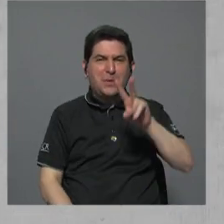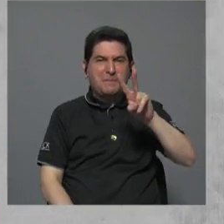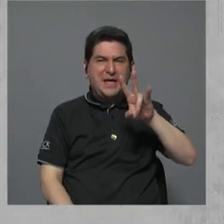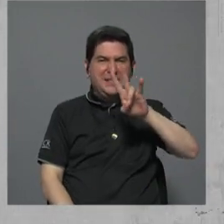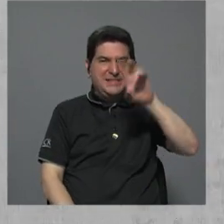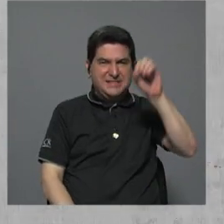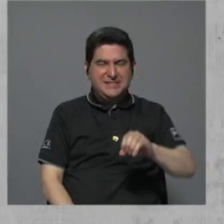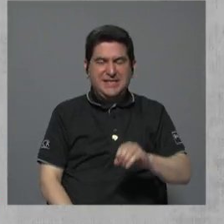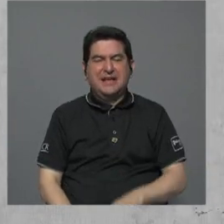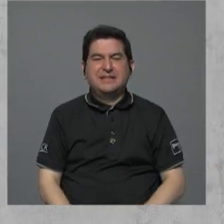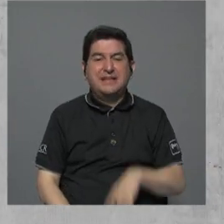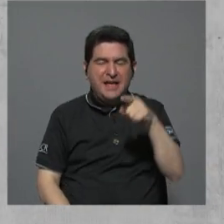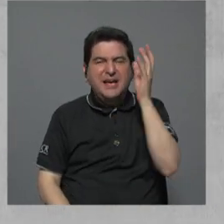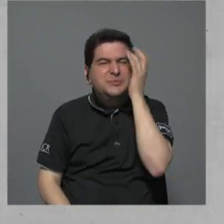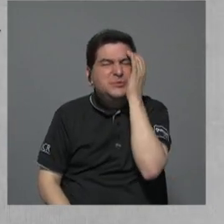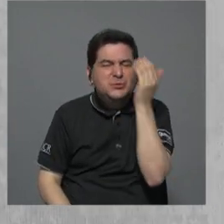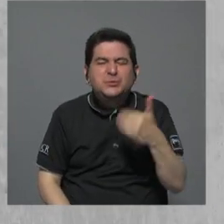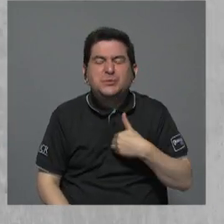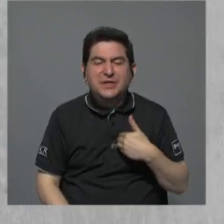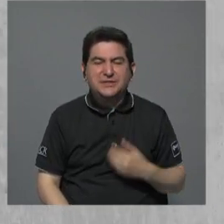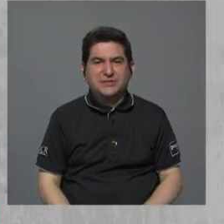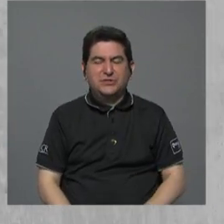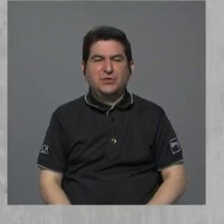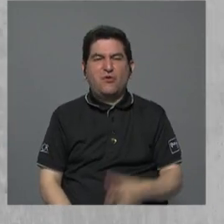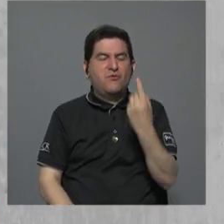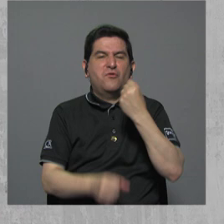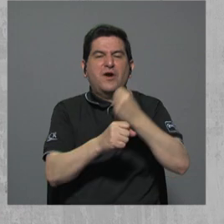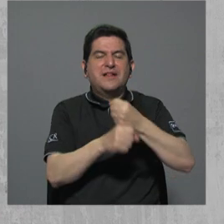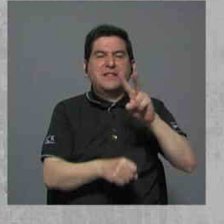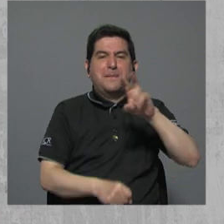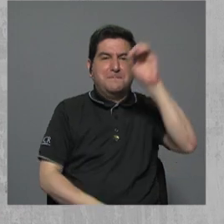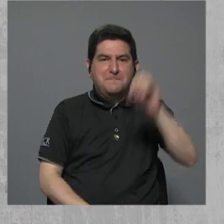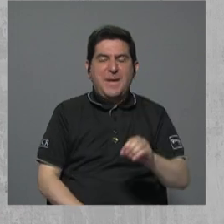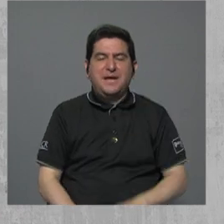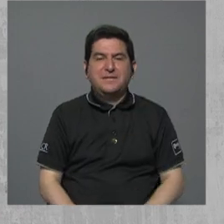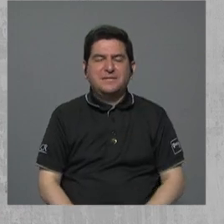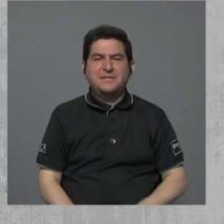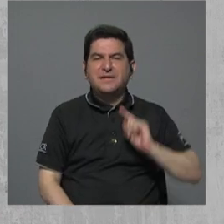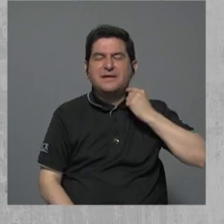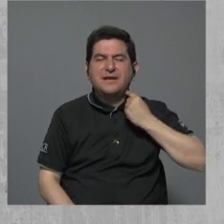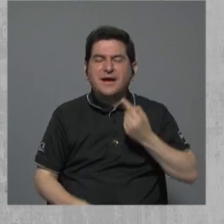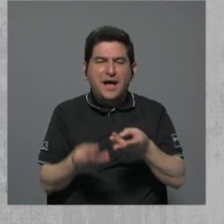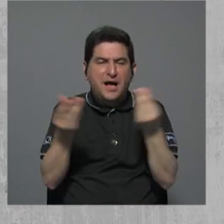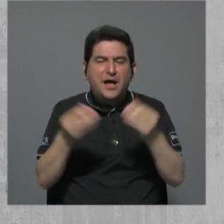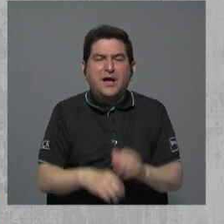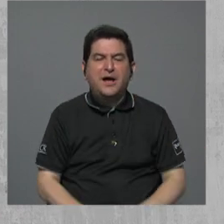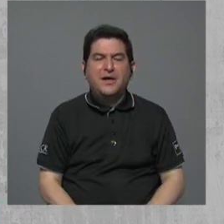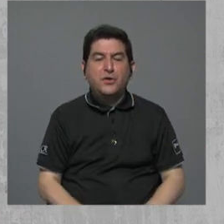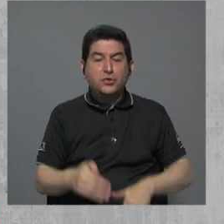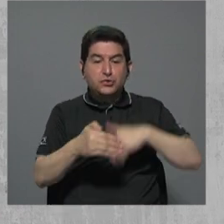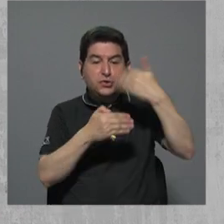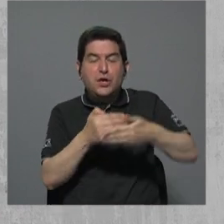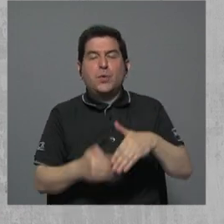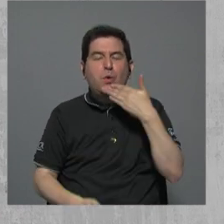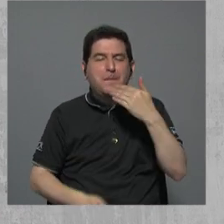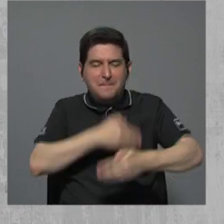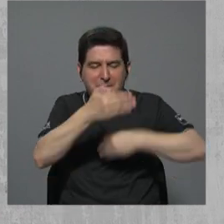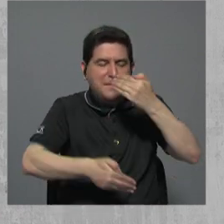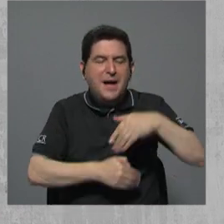% dentro de esas preocupaciones, seguido un desempleo, el 20%, el costo de la vida, 17% y la mala gestión del gobierno.